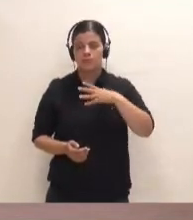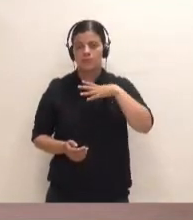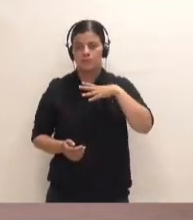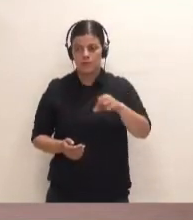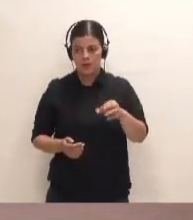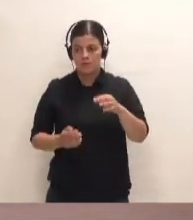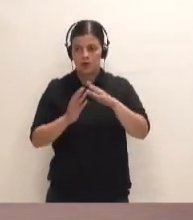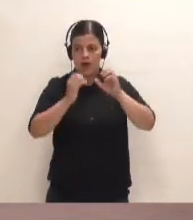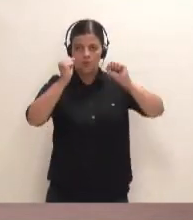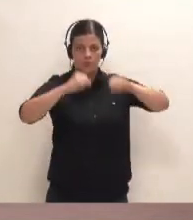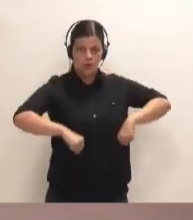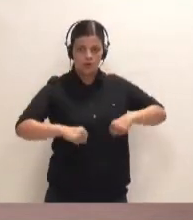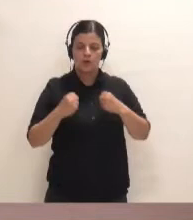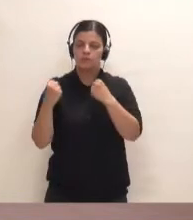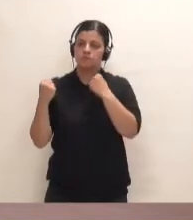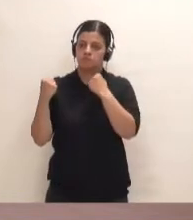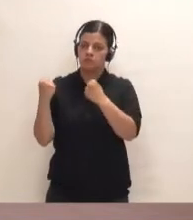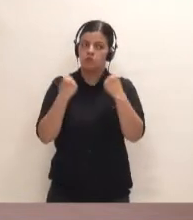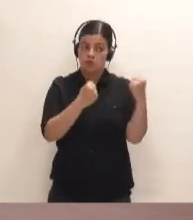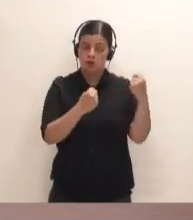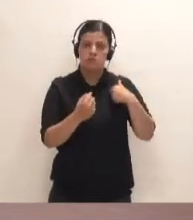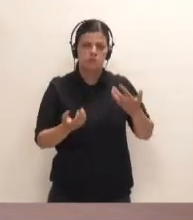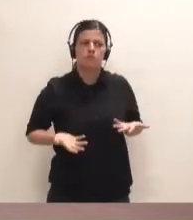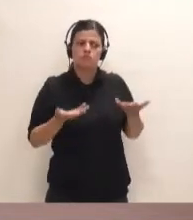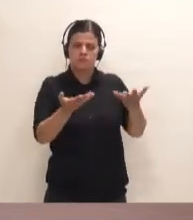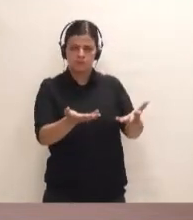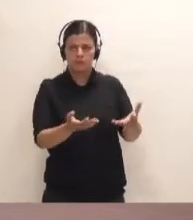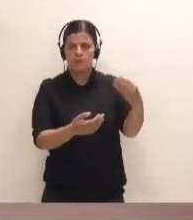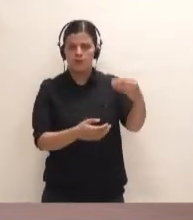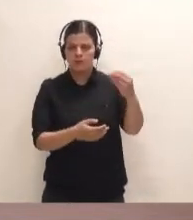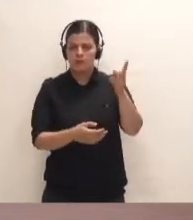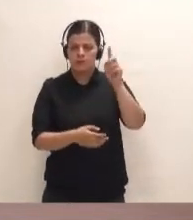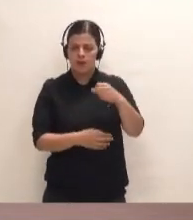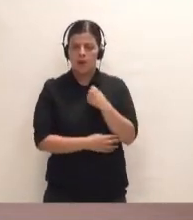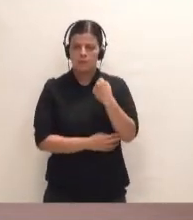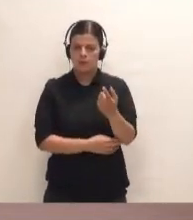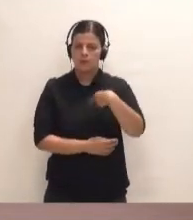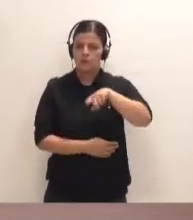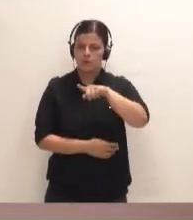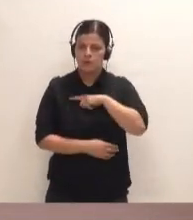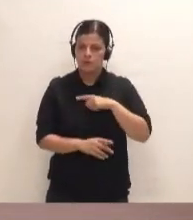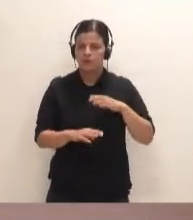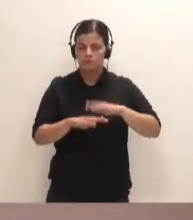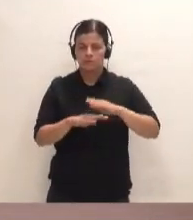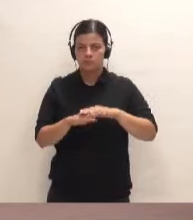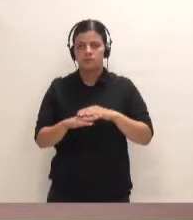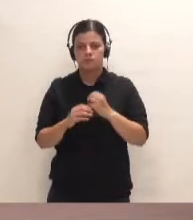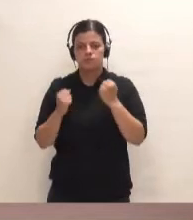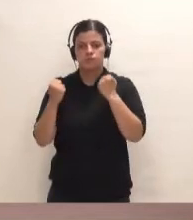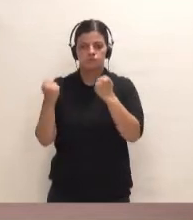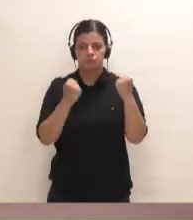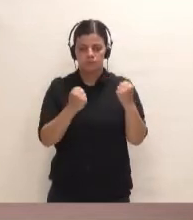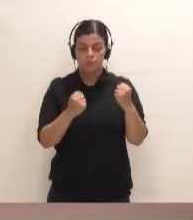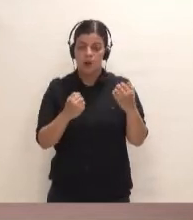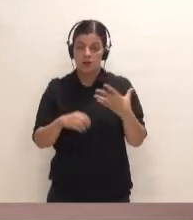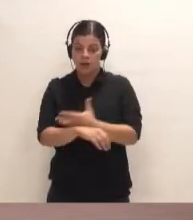sobre ese asunto, un acuerdo institucional. Se lo ofrezco al presidente nuestro apoyo también para mostrar institucionalmente la solidaridad del Cabildo de Tenerife, dado que